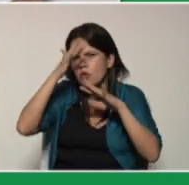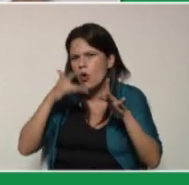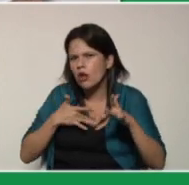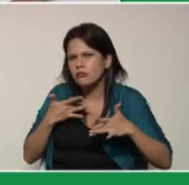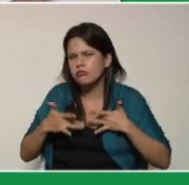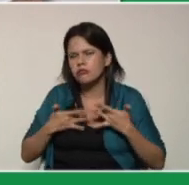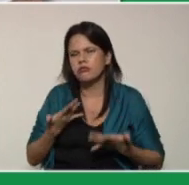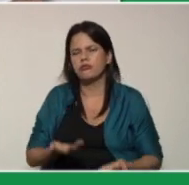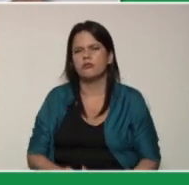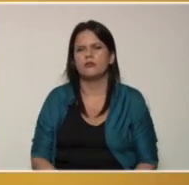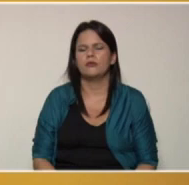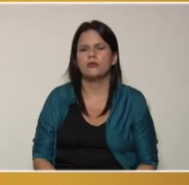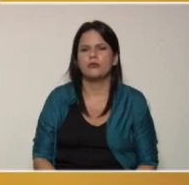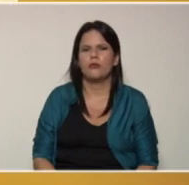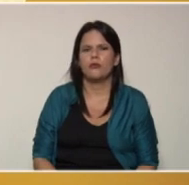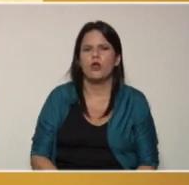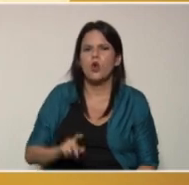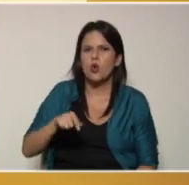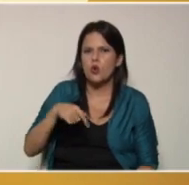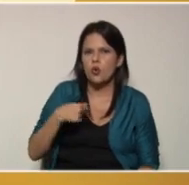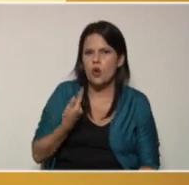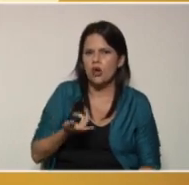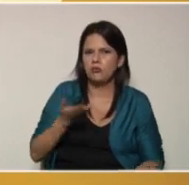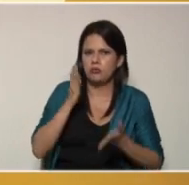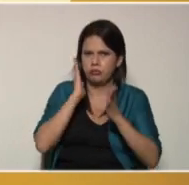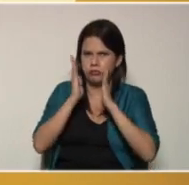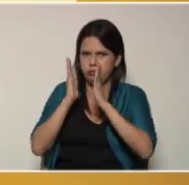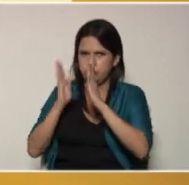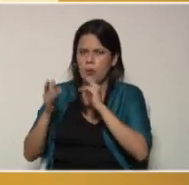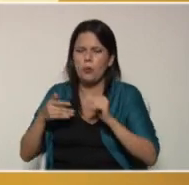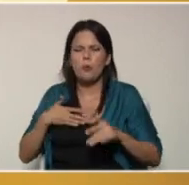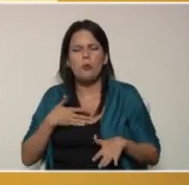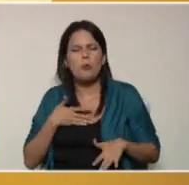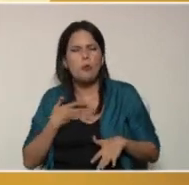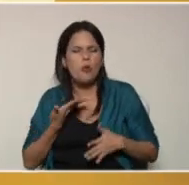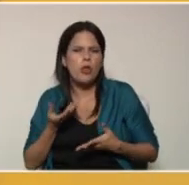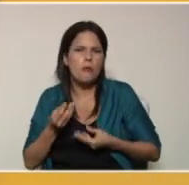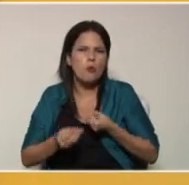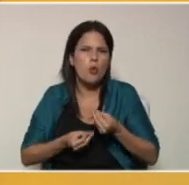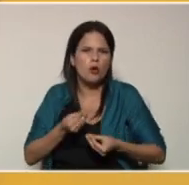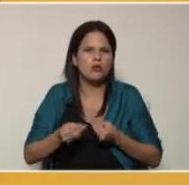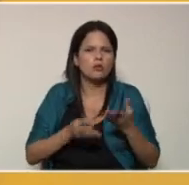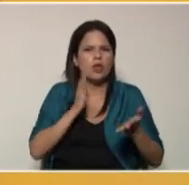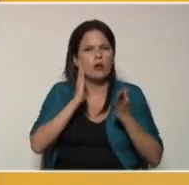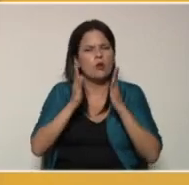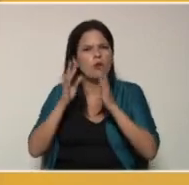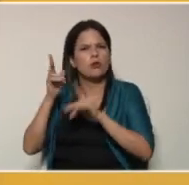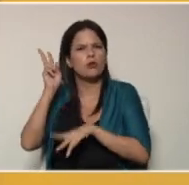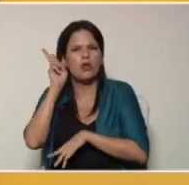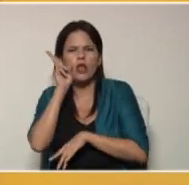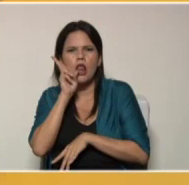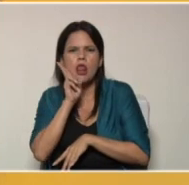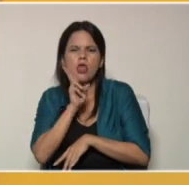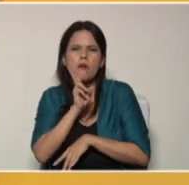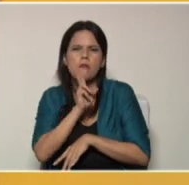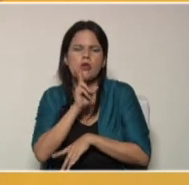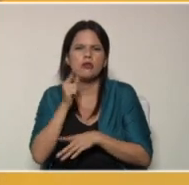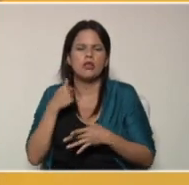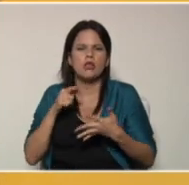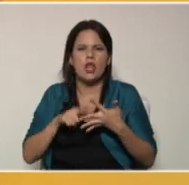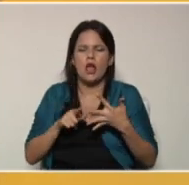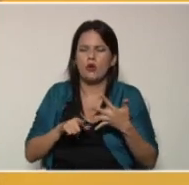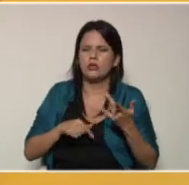pedagógica. Luego, el orden, podemos hacer el orden y la limpieza de los recursos que